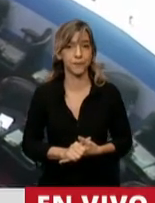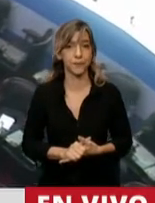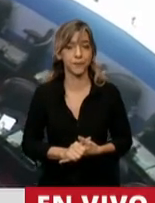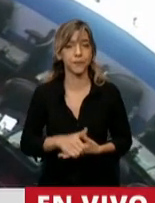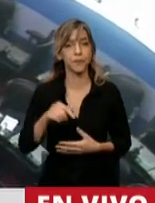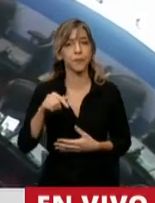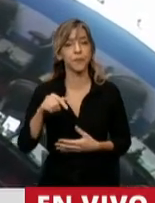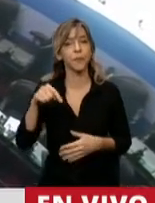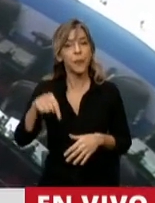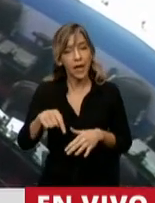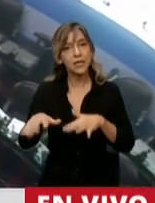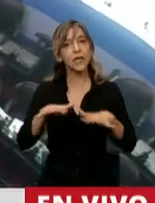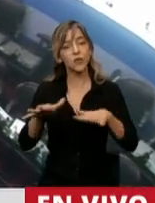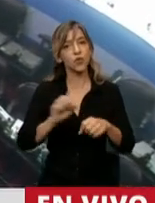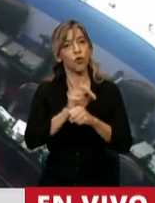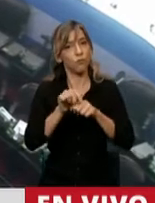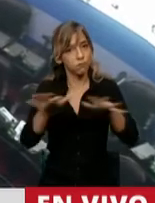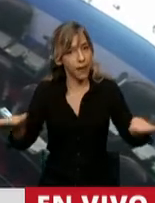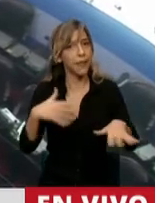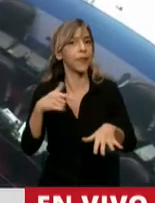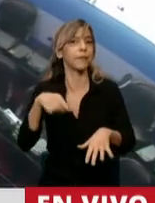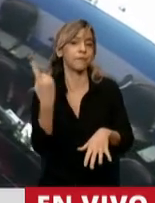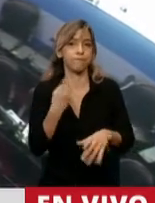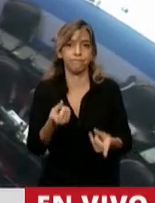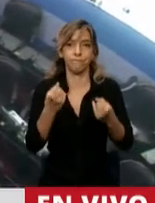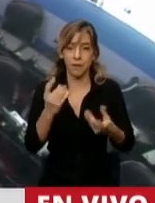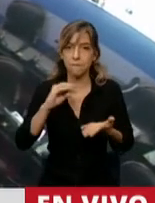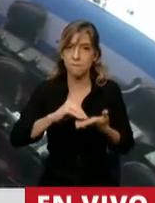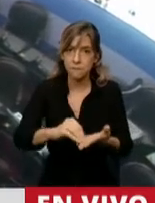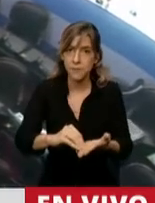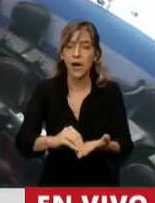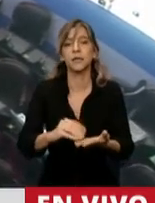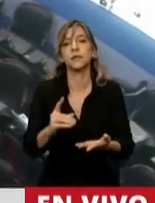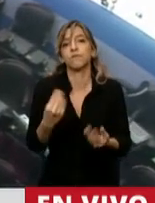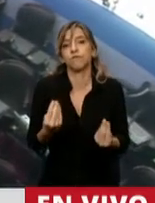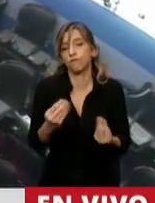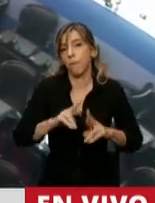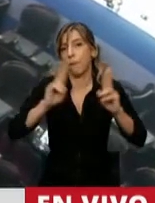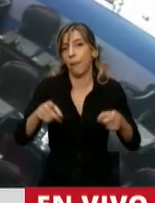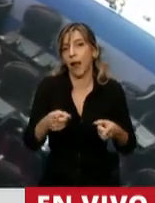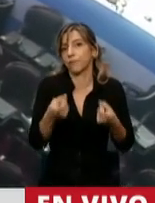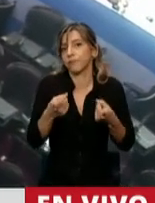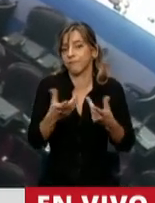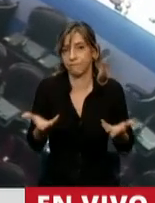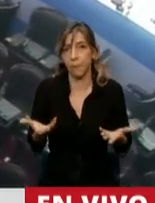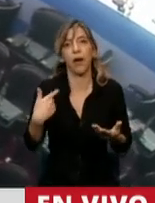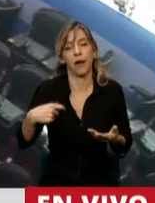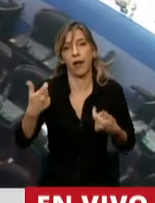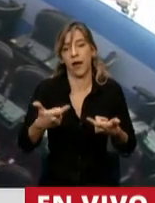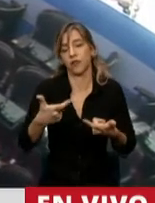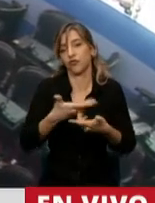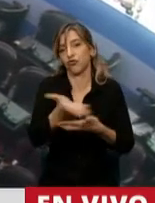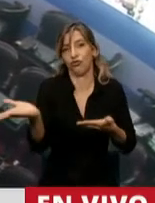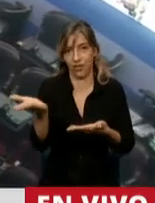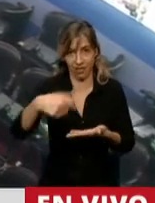exponer de manera descarnada el impacto y el resultado de esas políticas absolutamente judiciales para el conjunto del pueblo argentino.